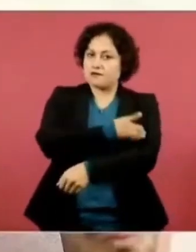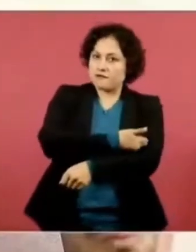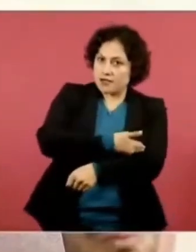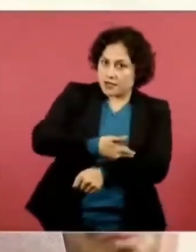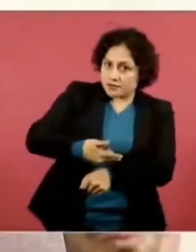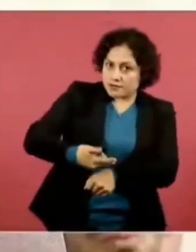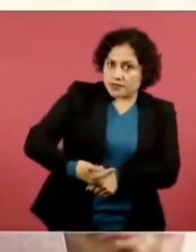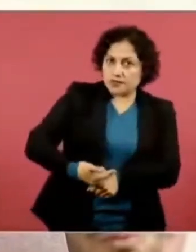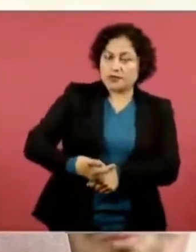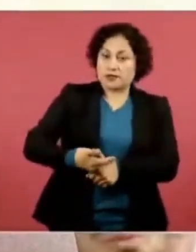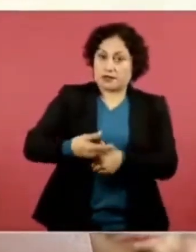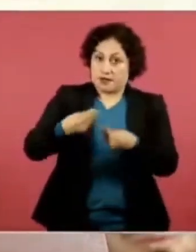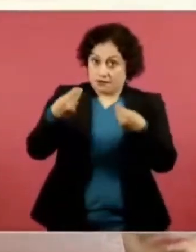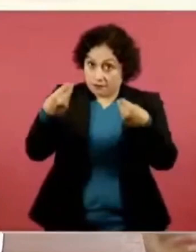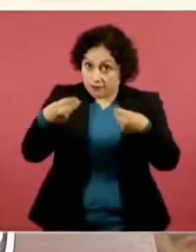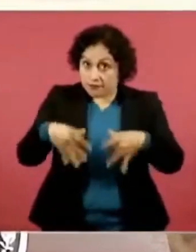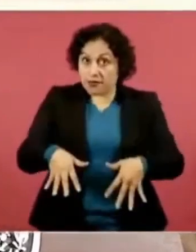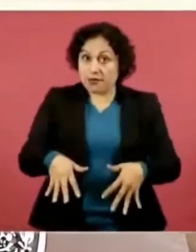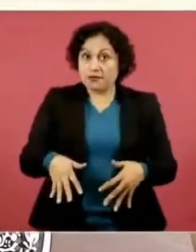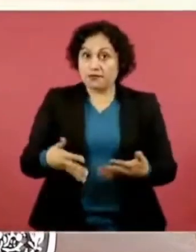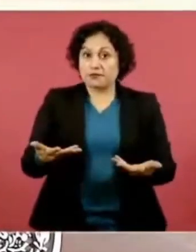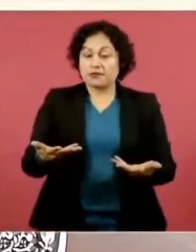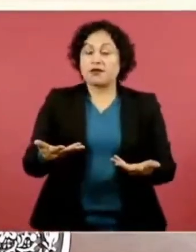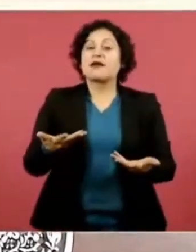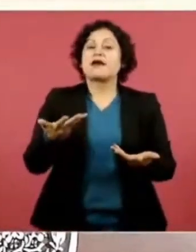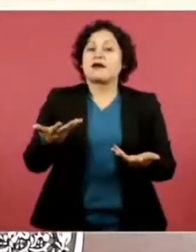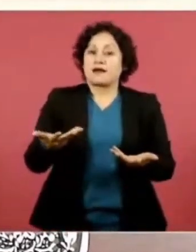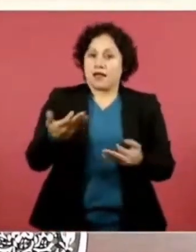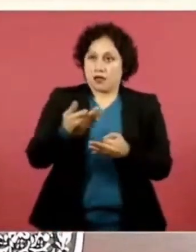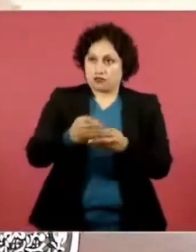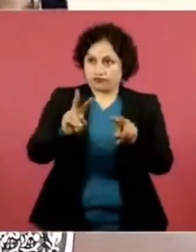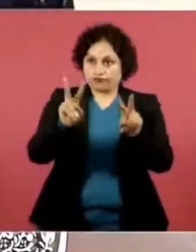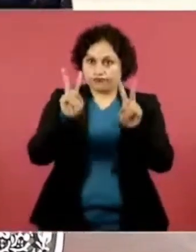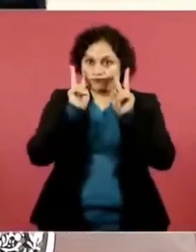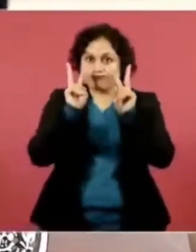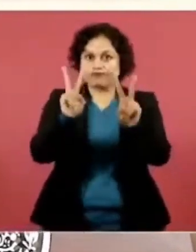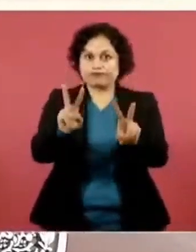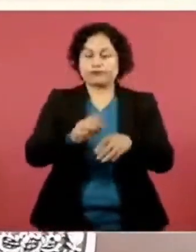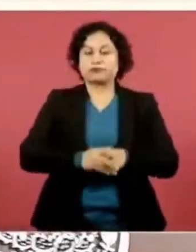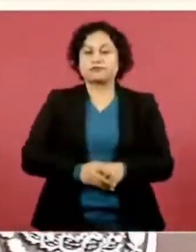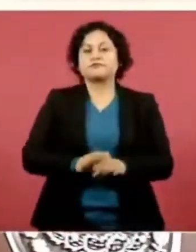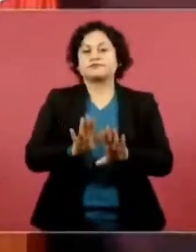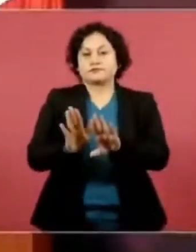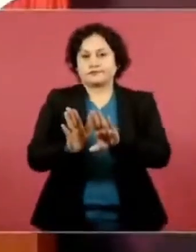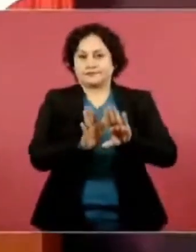las víctimas. Esto es una cosa. Entonces, tú dices, y los 50 mil